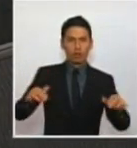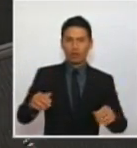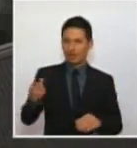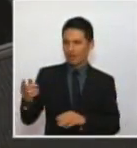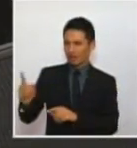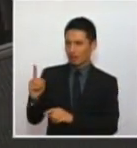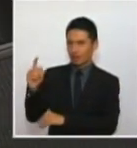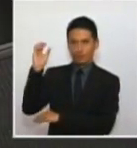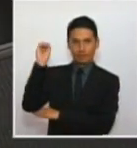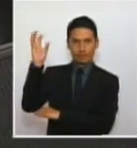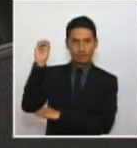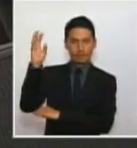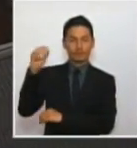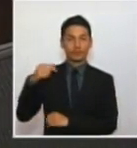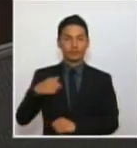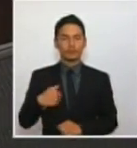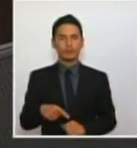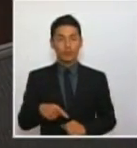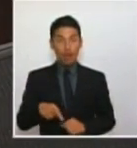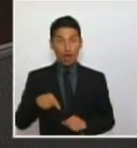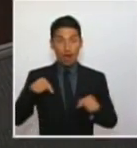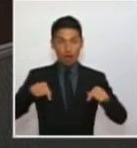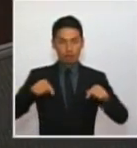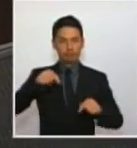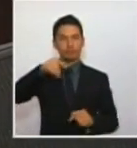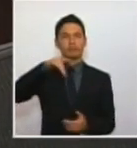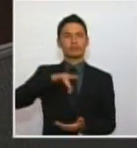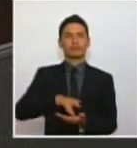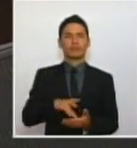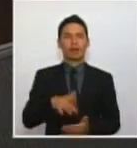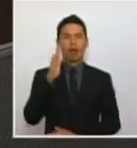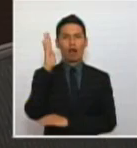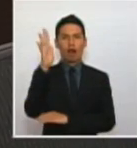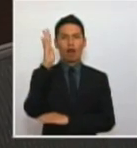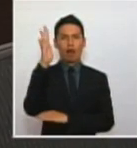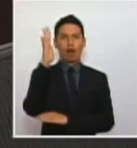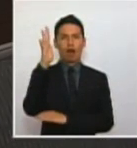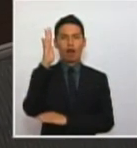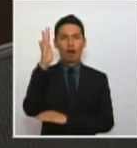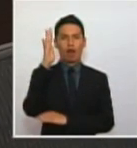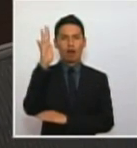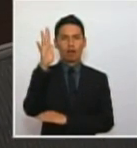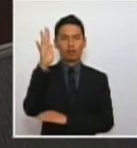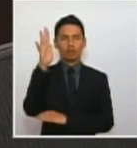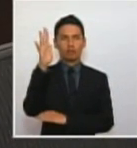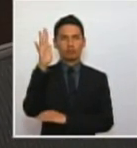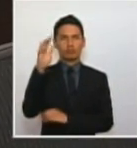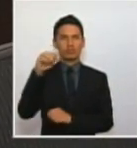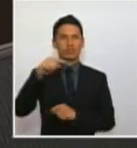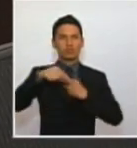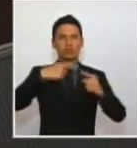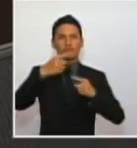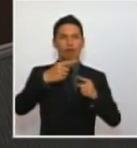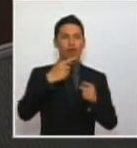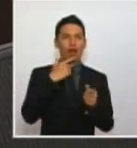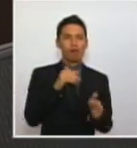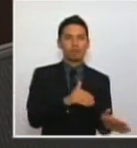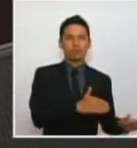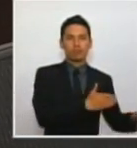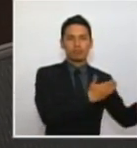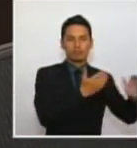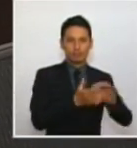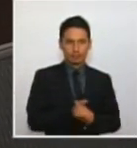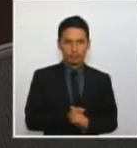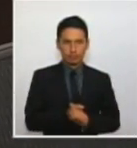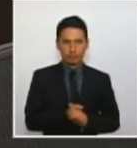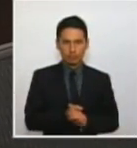digan una cosa aquí y estén hablando de otra. De manera que yo quiero